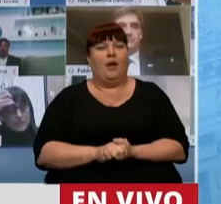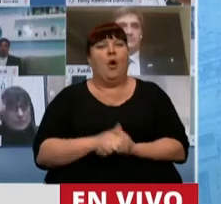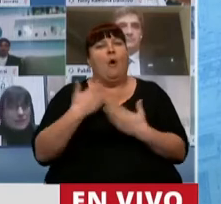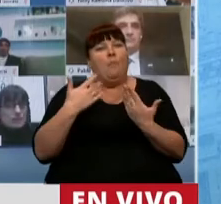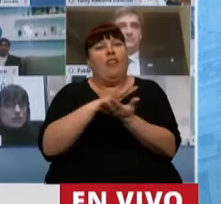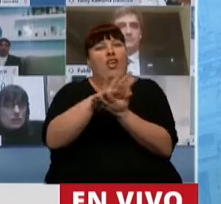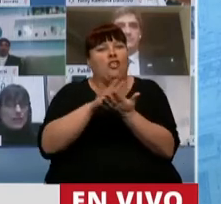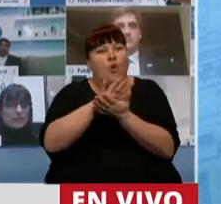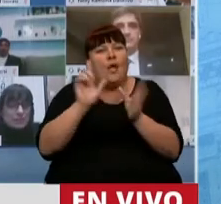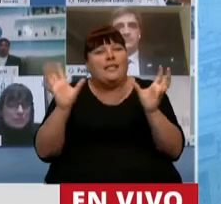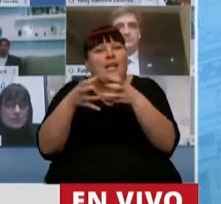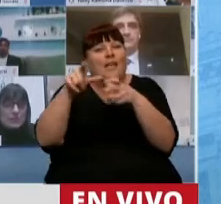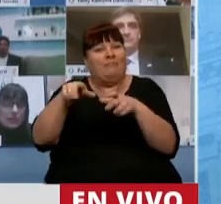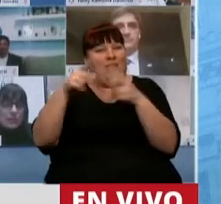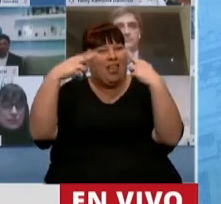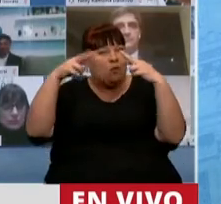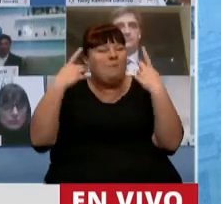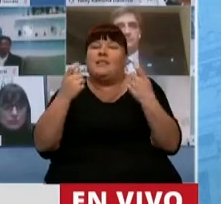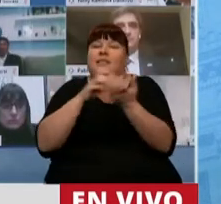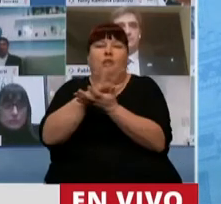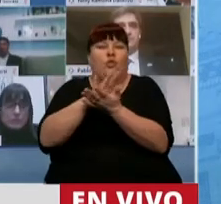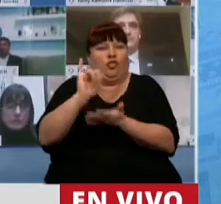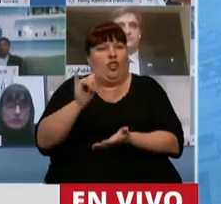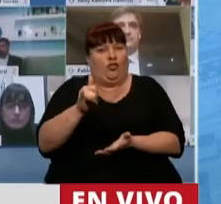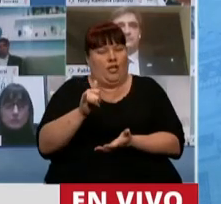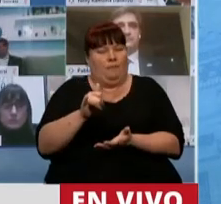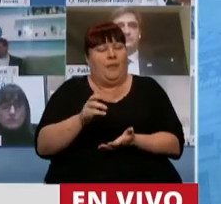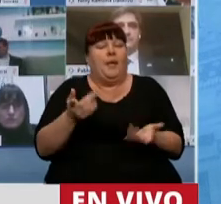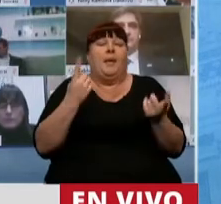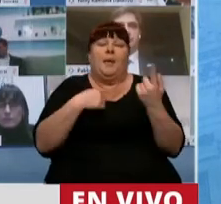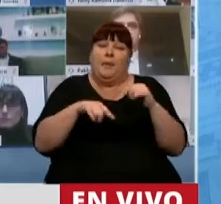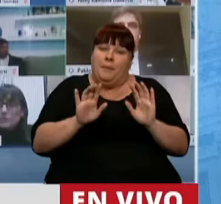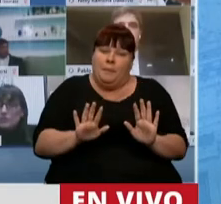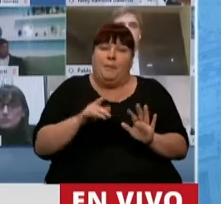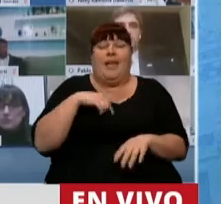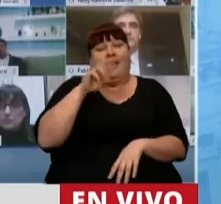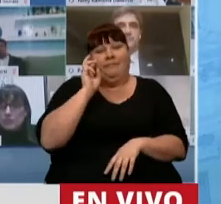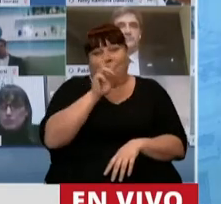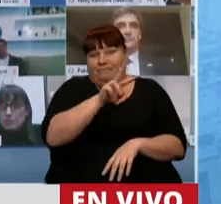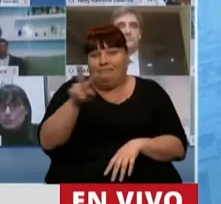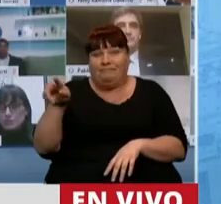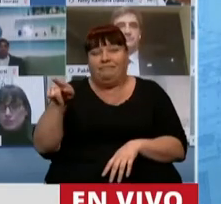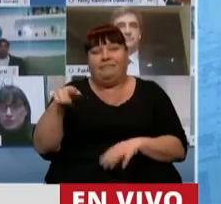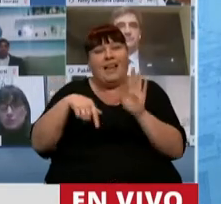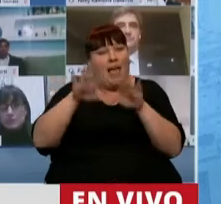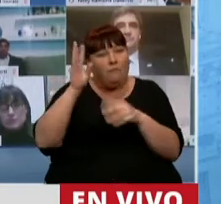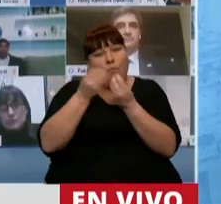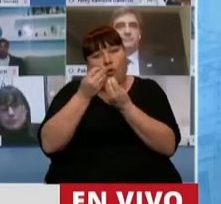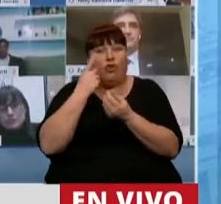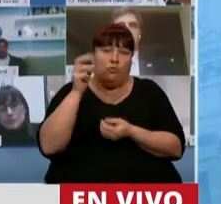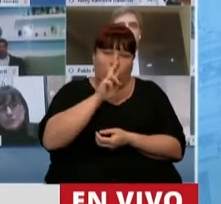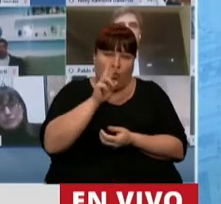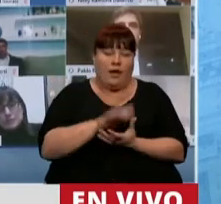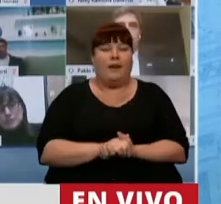dar la respuesta a este sector que tanto hoy lo necesita. Sin embargo, vemos que muchos, muchas,